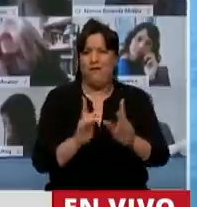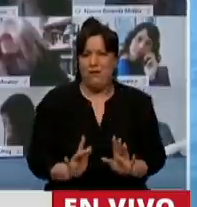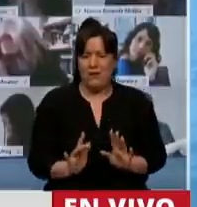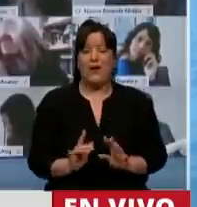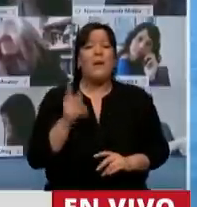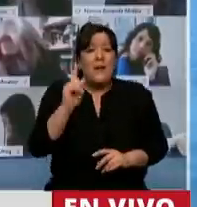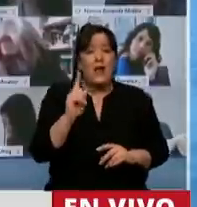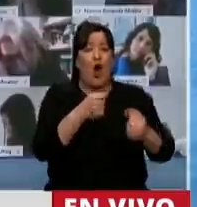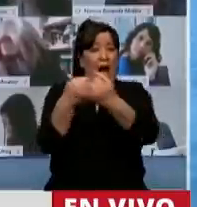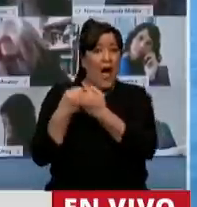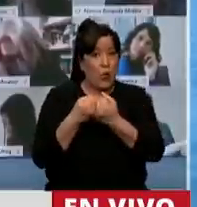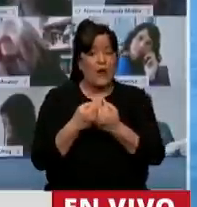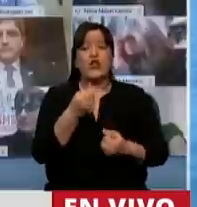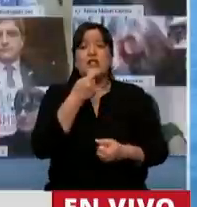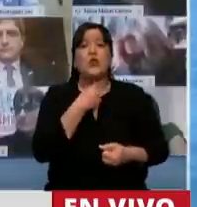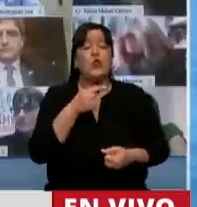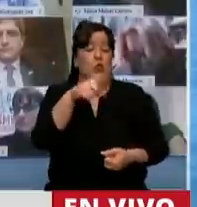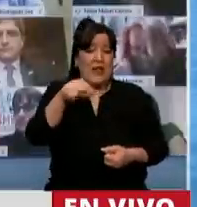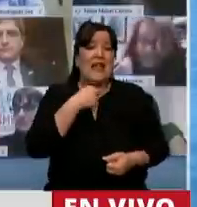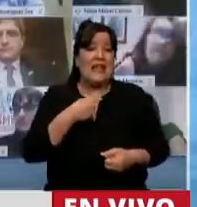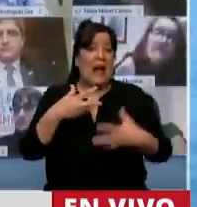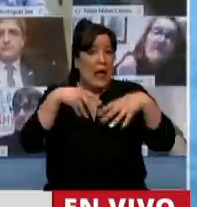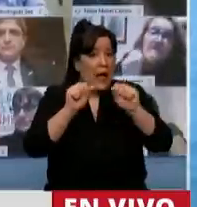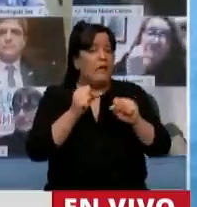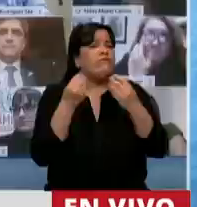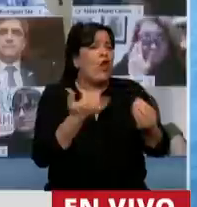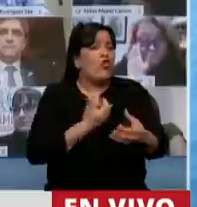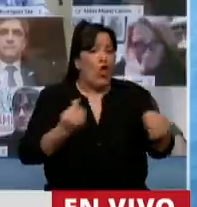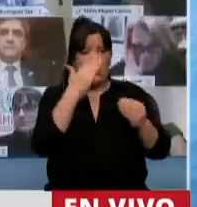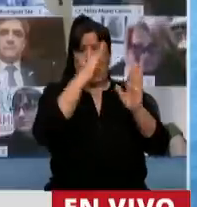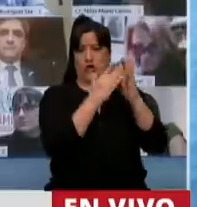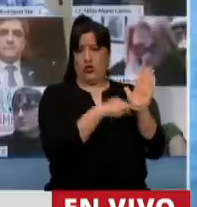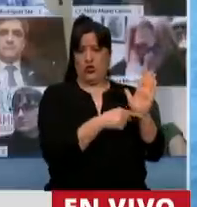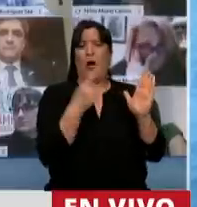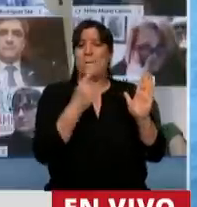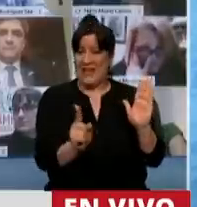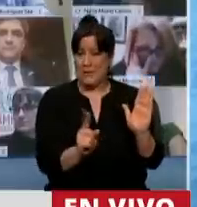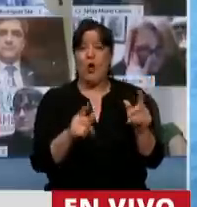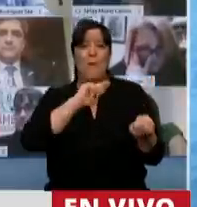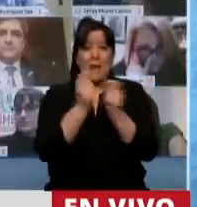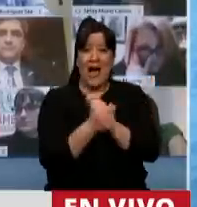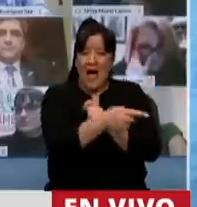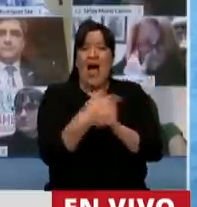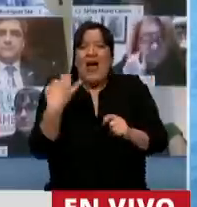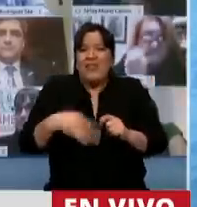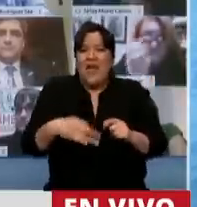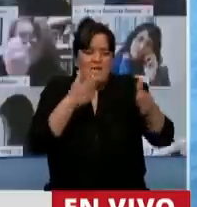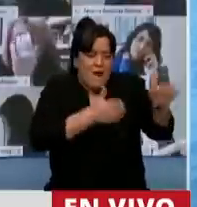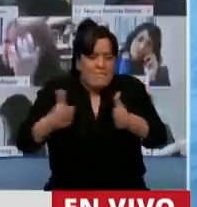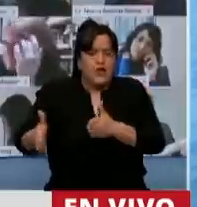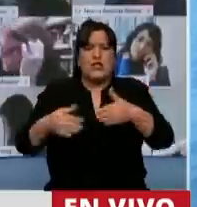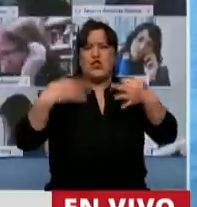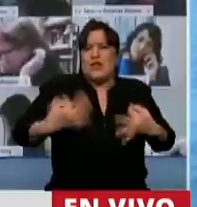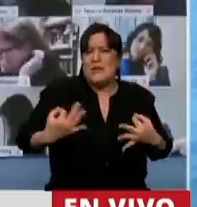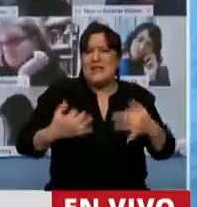consenso, si quieren encontrar una pauta, lo marca la propia constitución que para reformarla establece un mecanismo especial